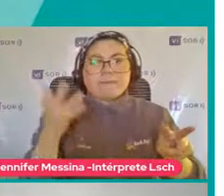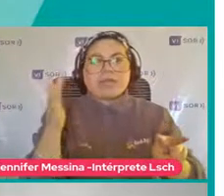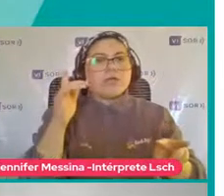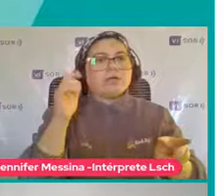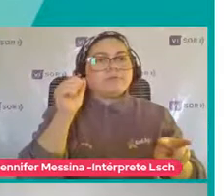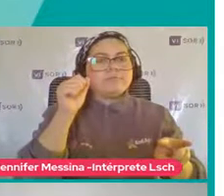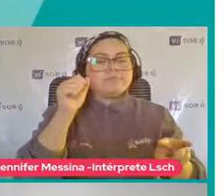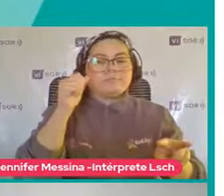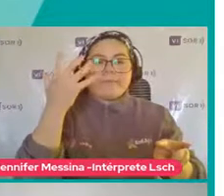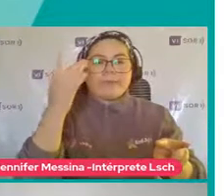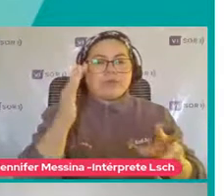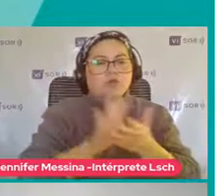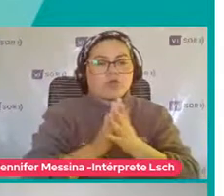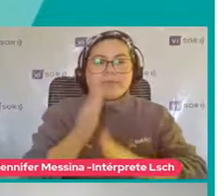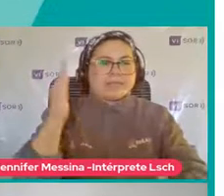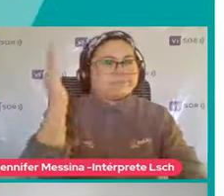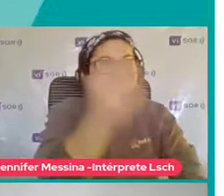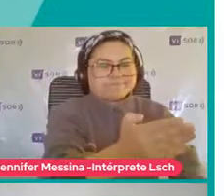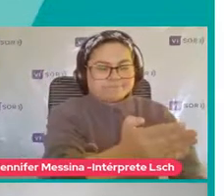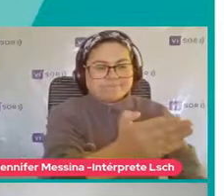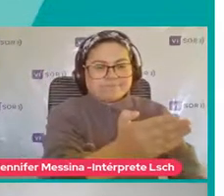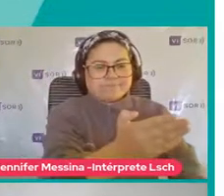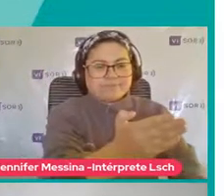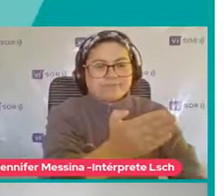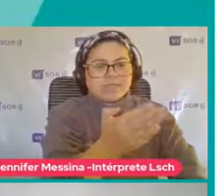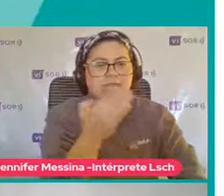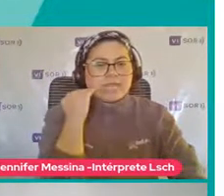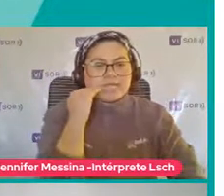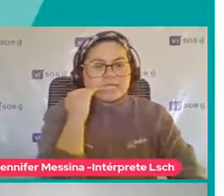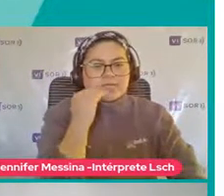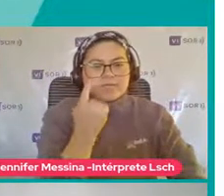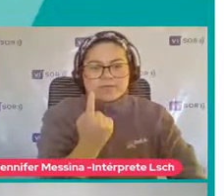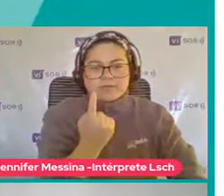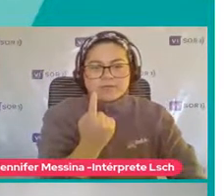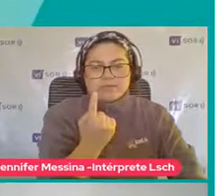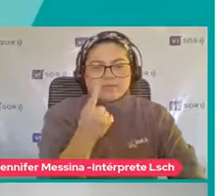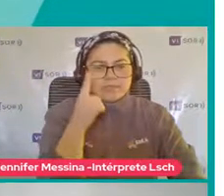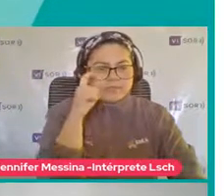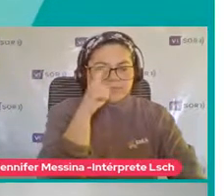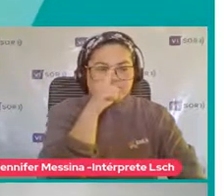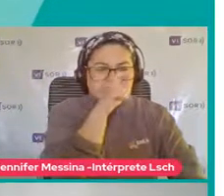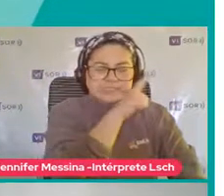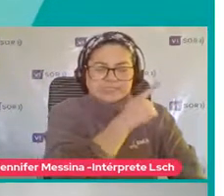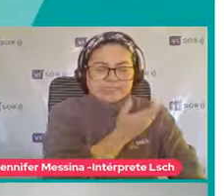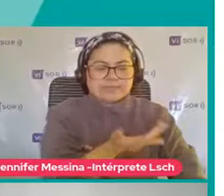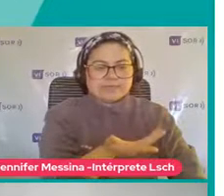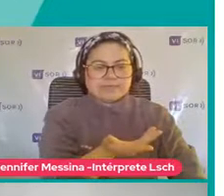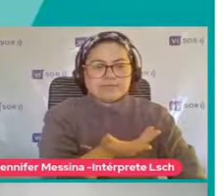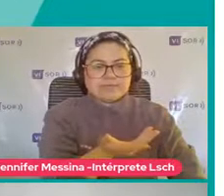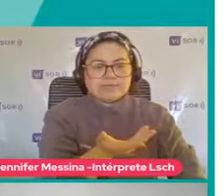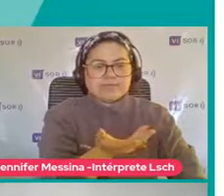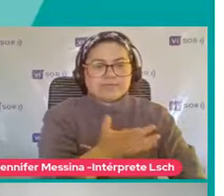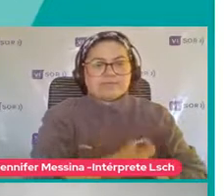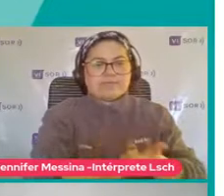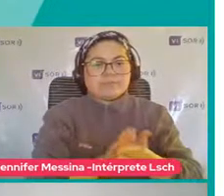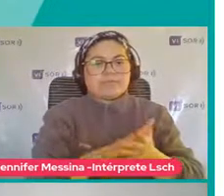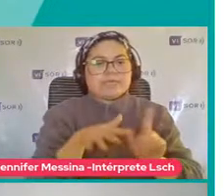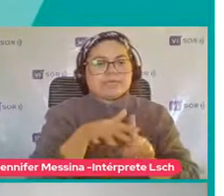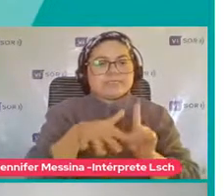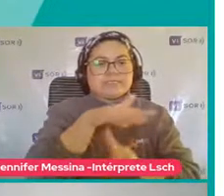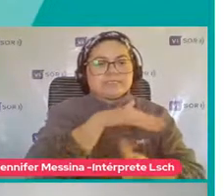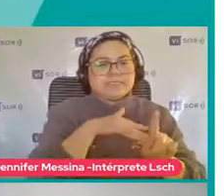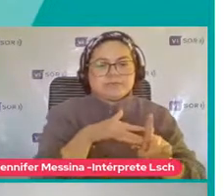apuntar Con el dedo Es un poco difícil Para ellos Porque se refiere A una situación Como un elemento